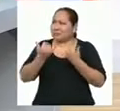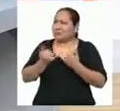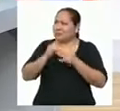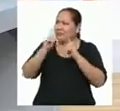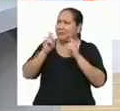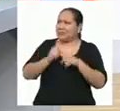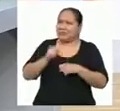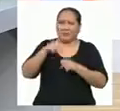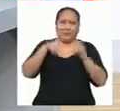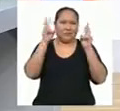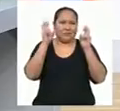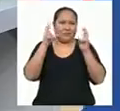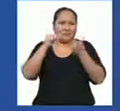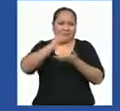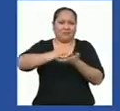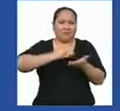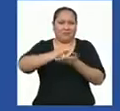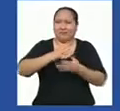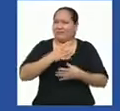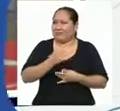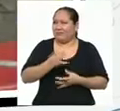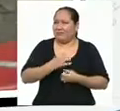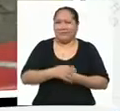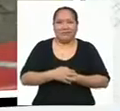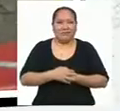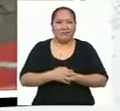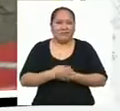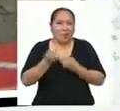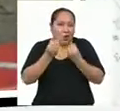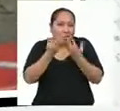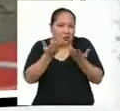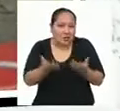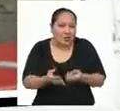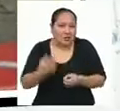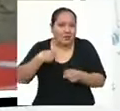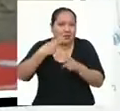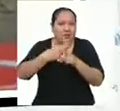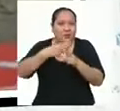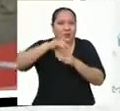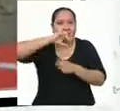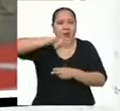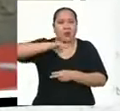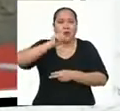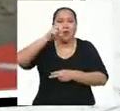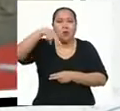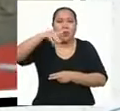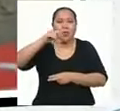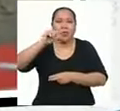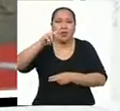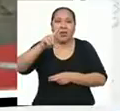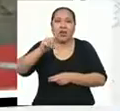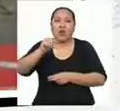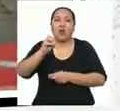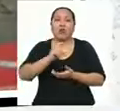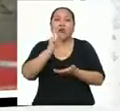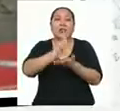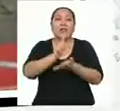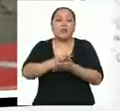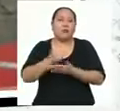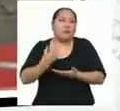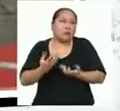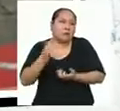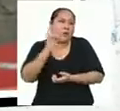Parece que el tema está levantando mucho interés. ¿Cómo están todos? Mi nombre es Juan Diego, de la región de Lima. Y quiero